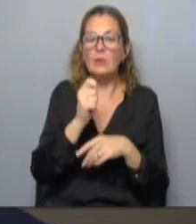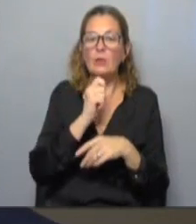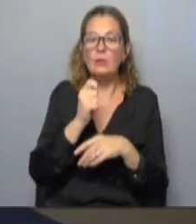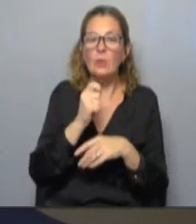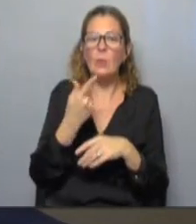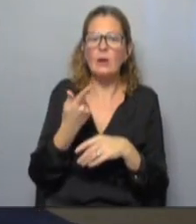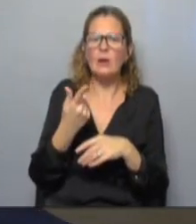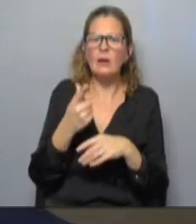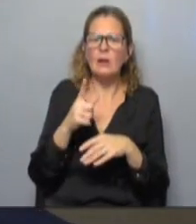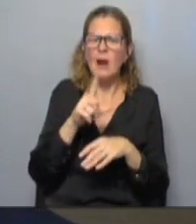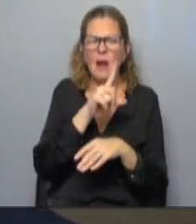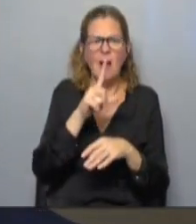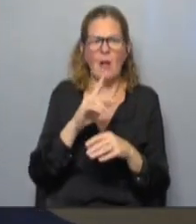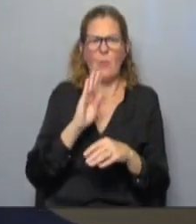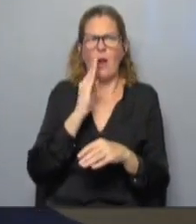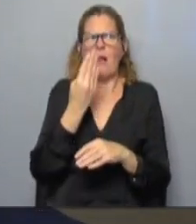acto de lealtad institucional?